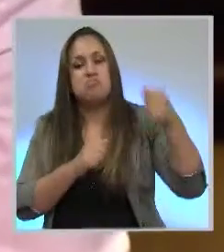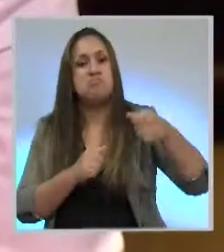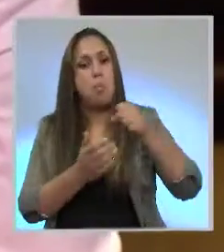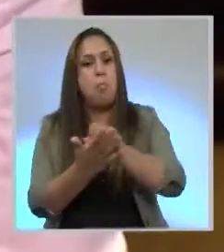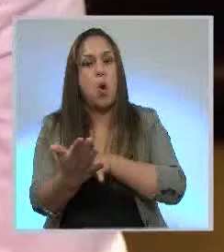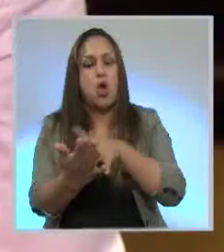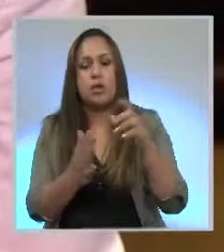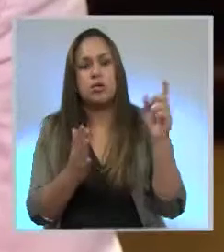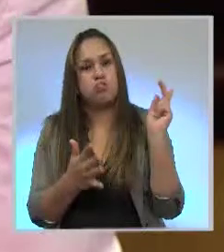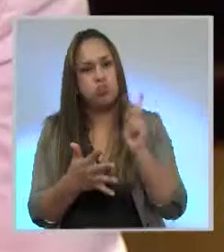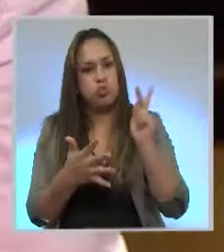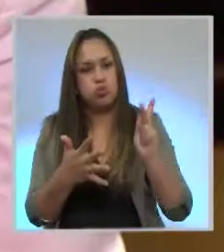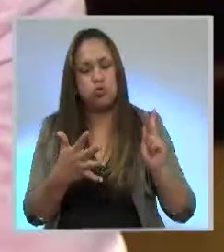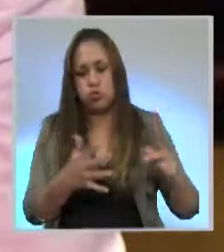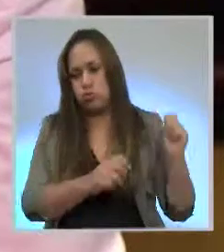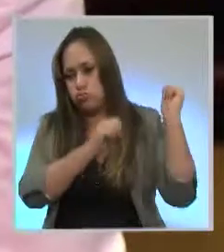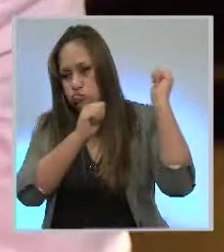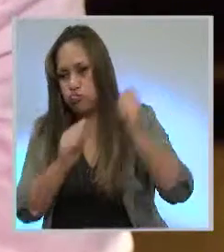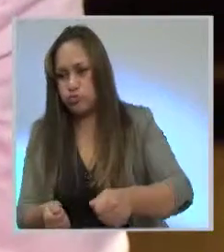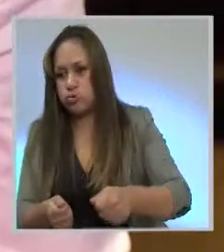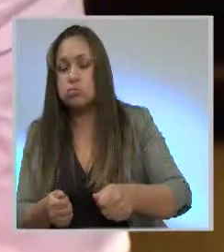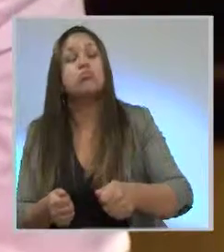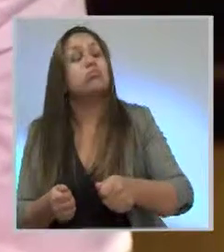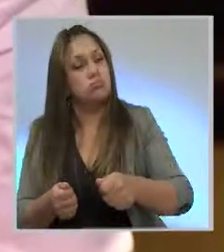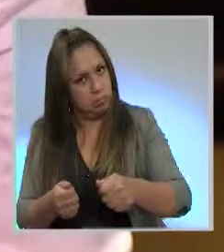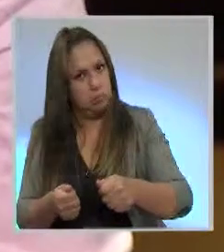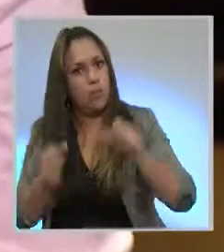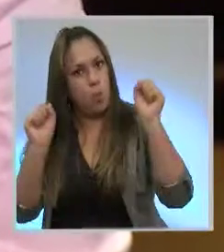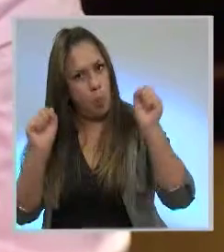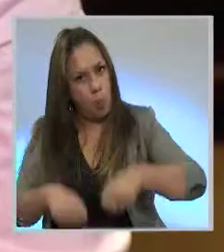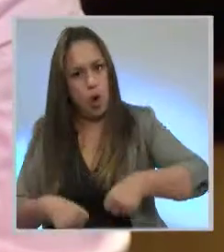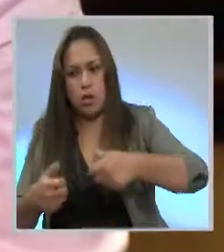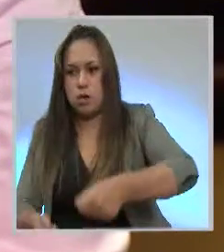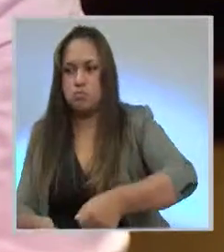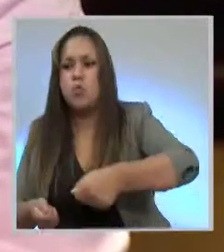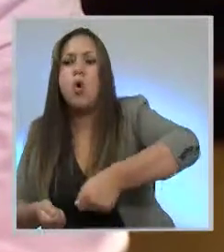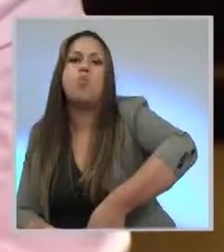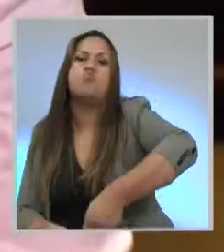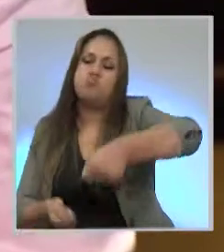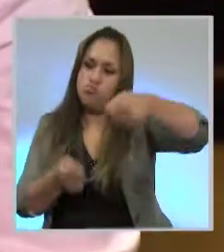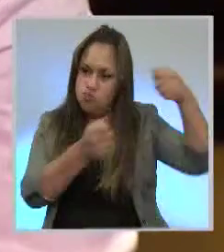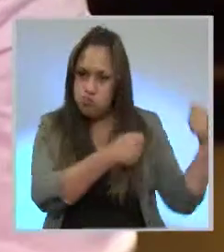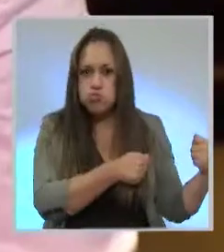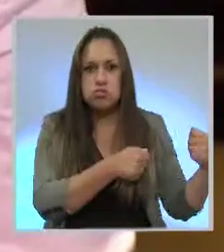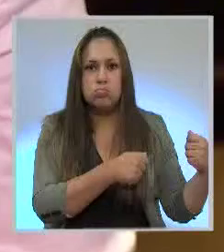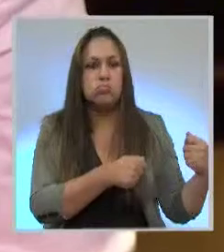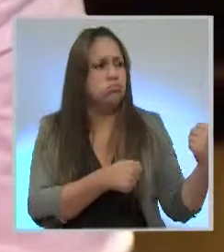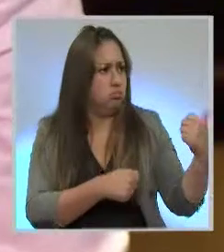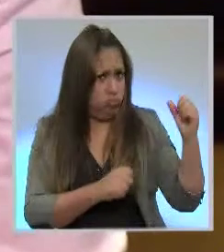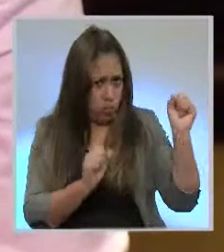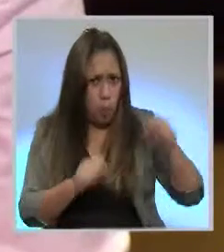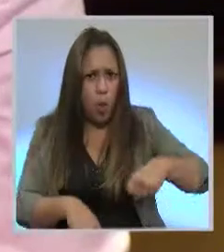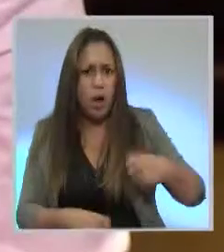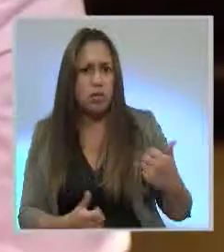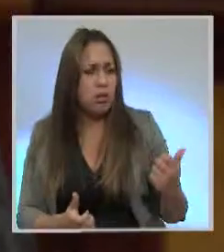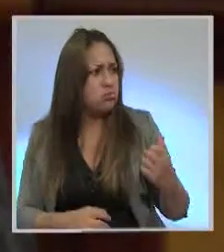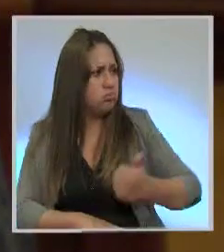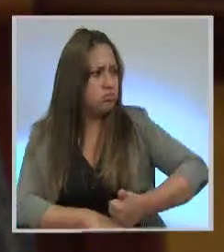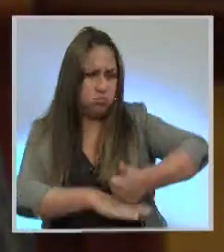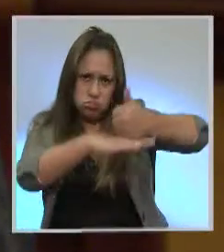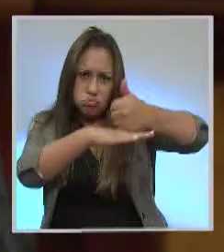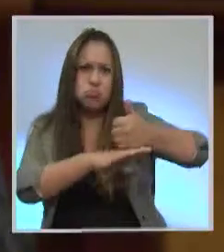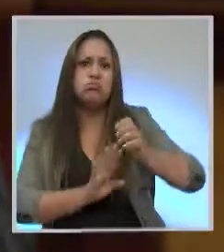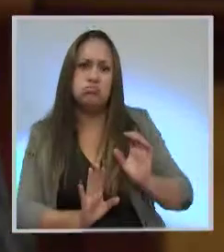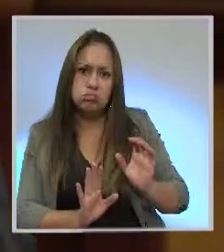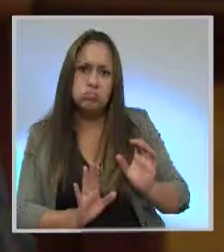tributario. Así como él estuvo facultado para presentarlos, entonces también se entendería que estaría facultado para retirarlos. Usted lo manifiesta,